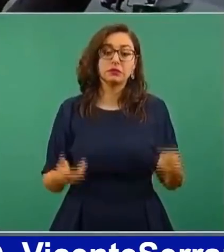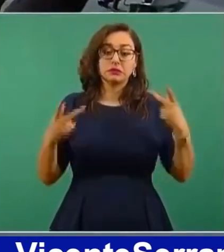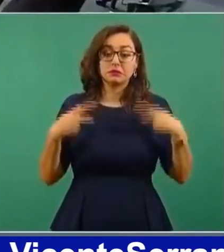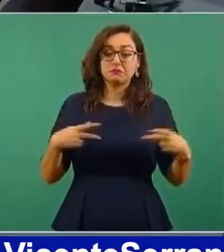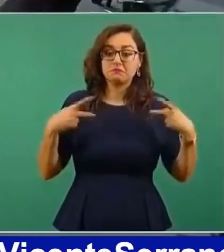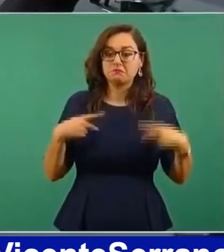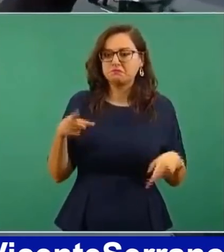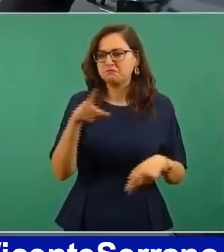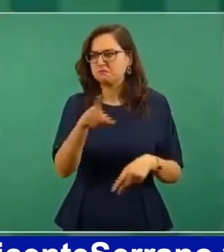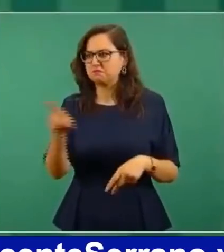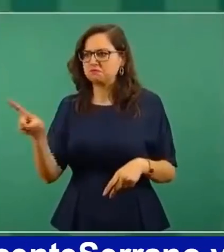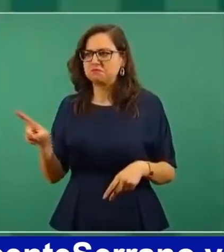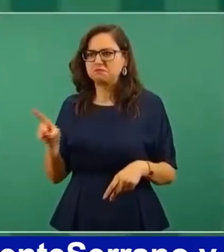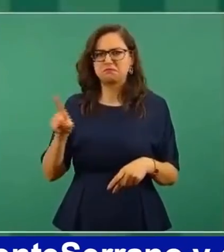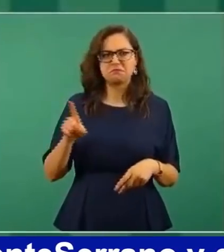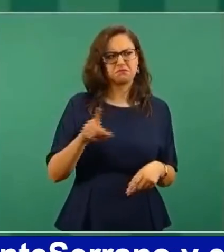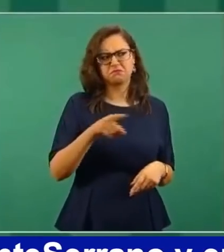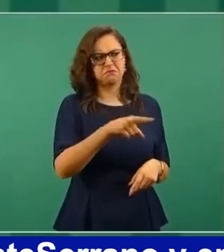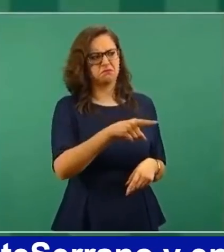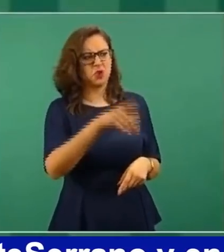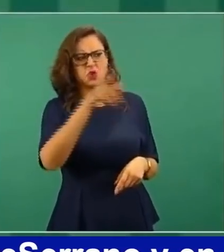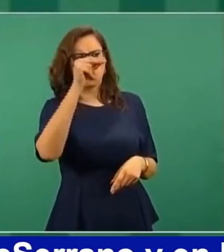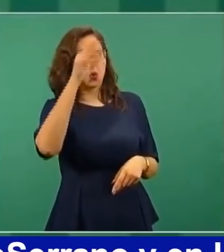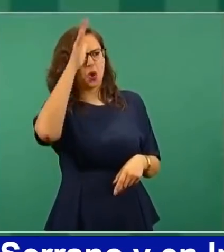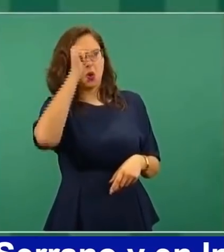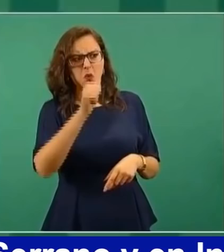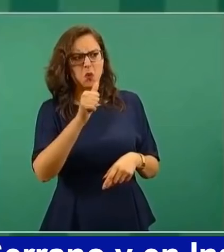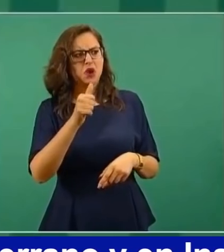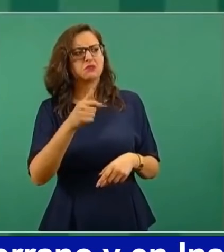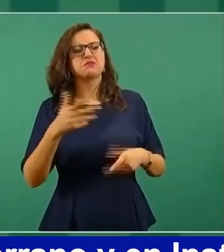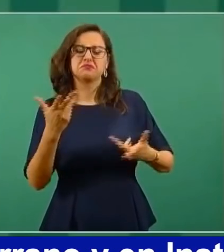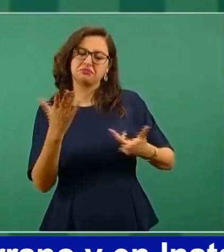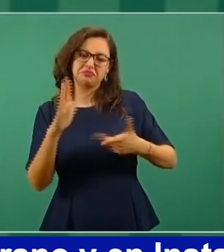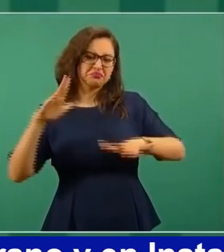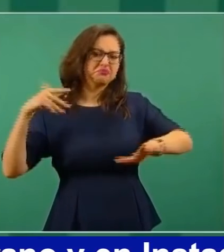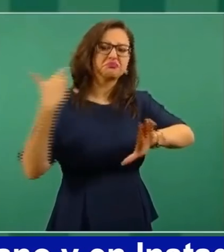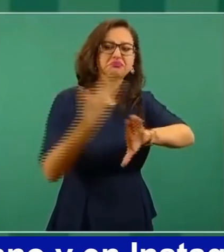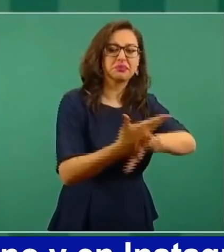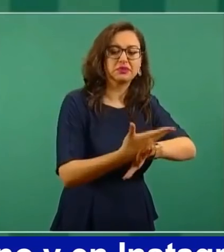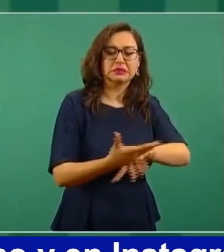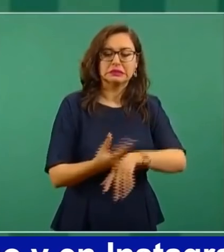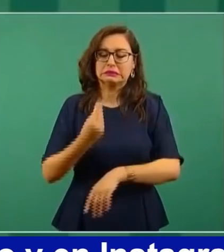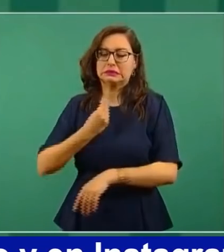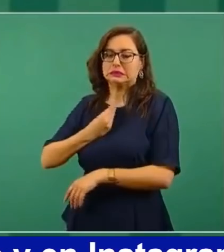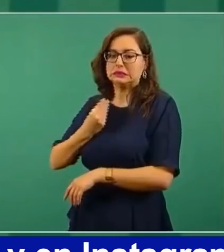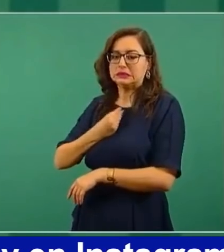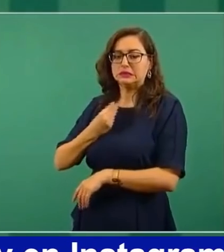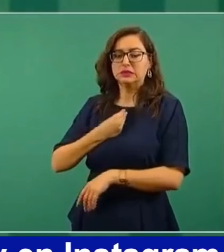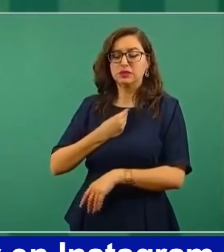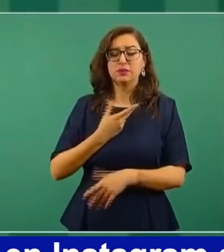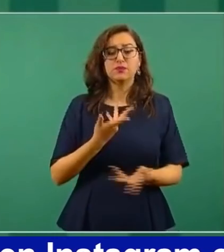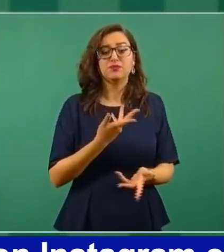que se sienten ofendidos. Y los de arriba